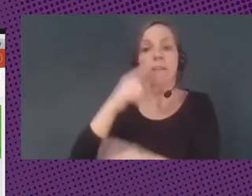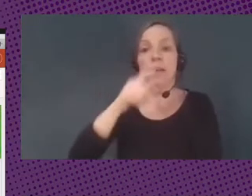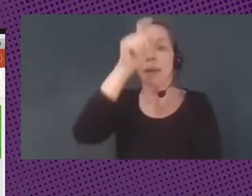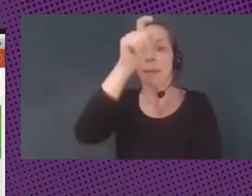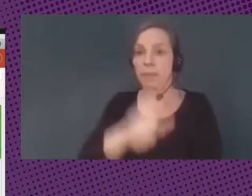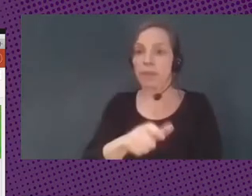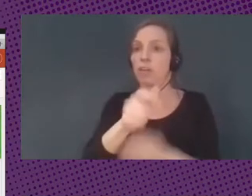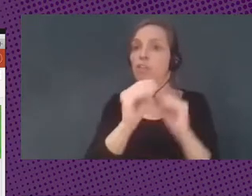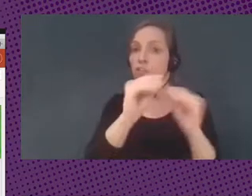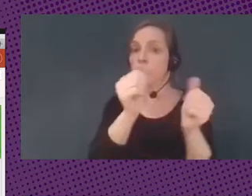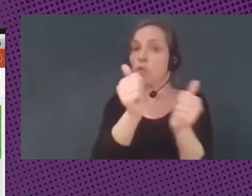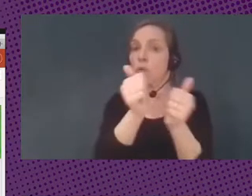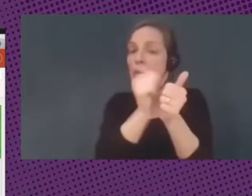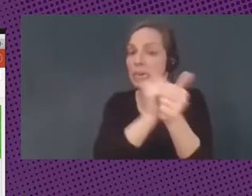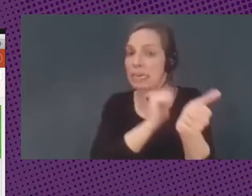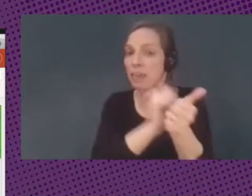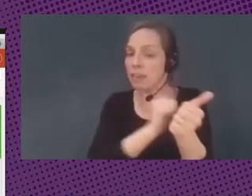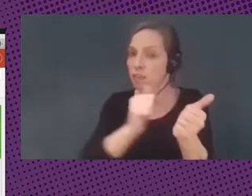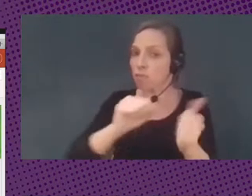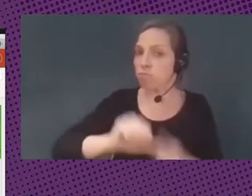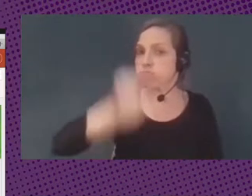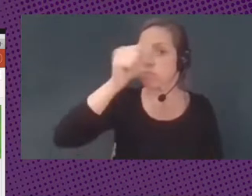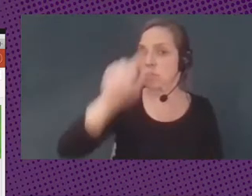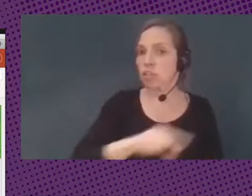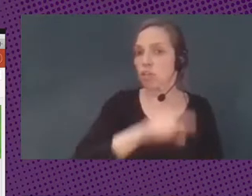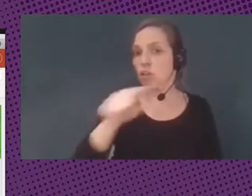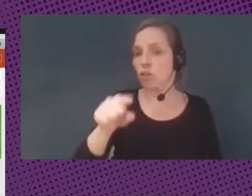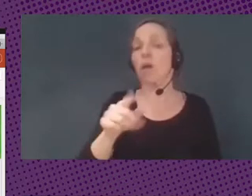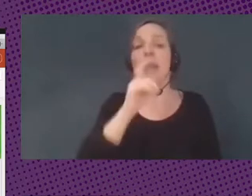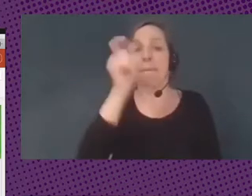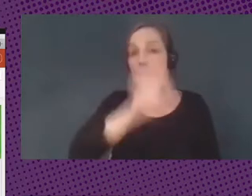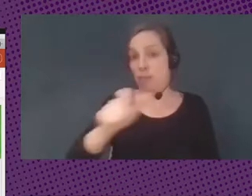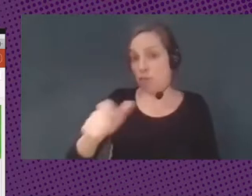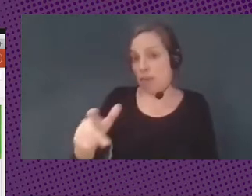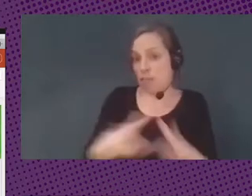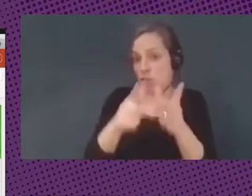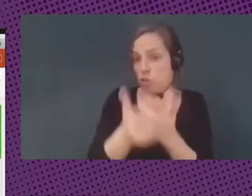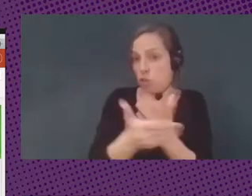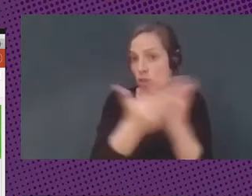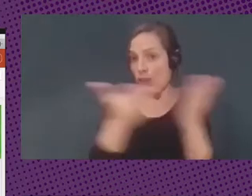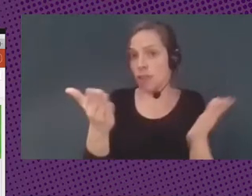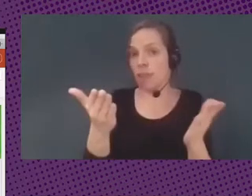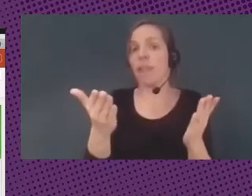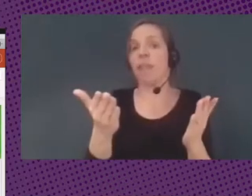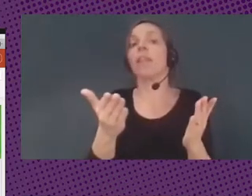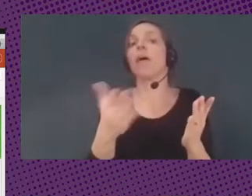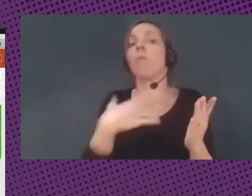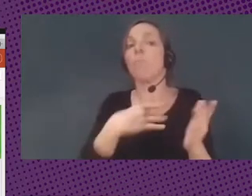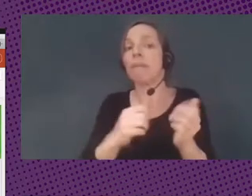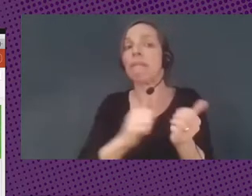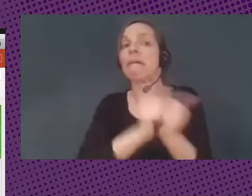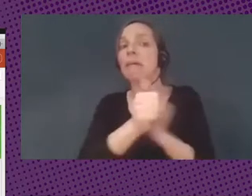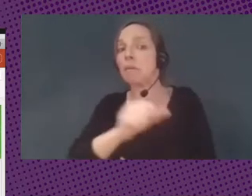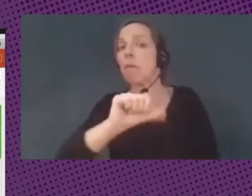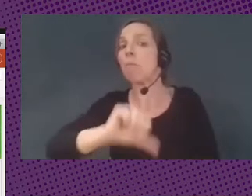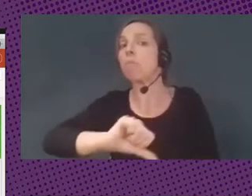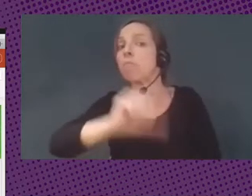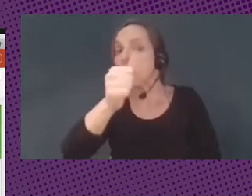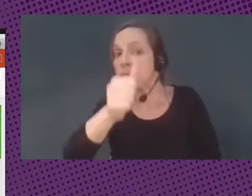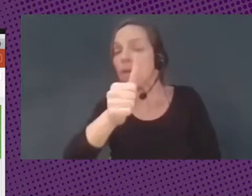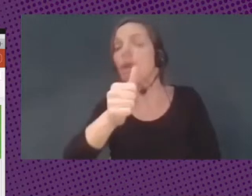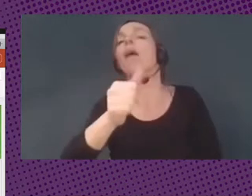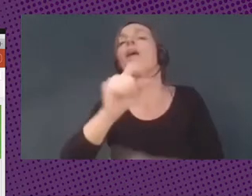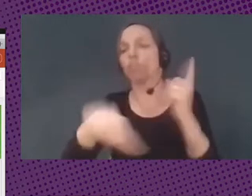relaciones financieras de los ciudadanos y permiten apalancarse financieros,